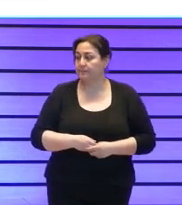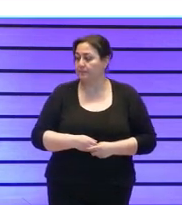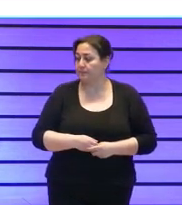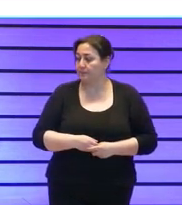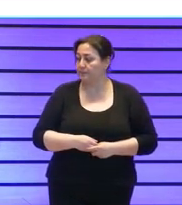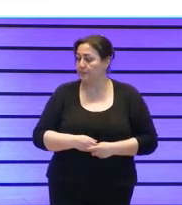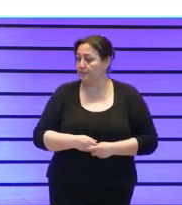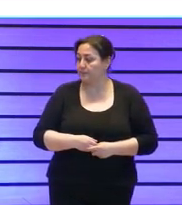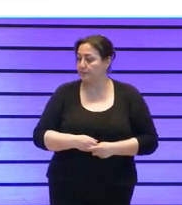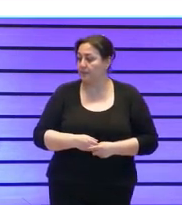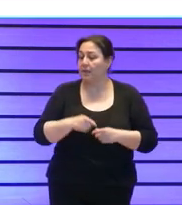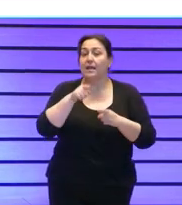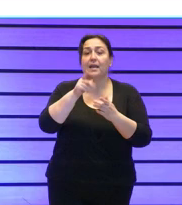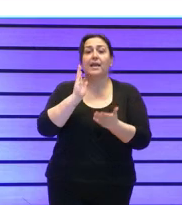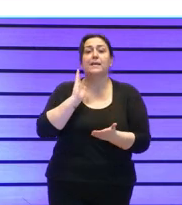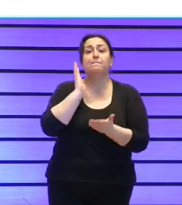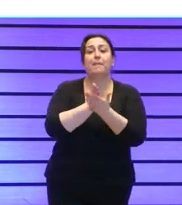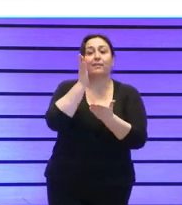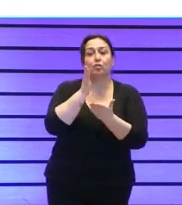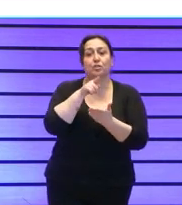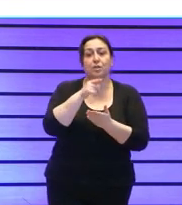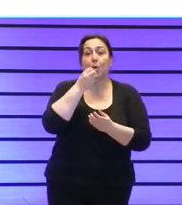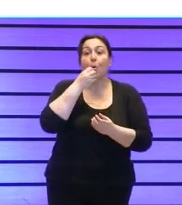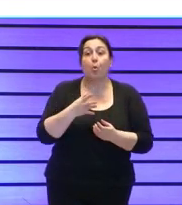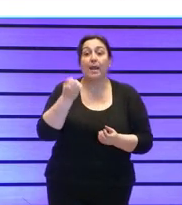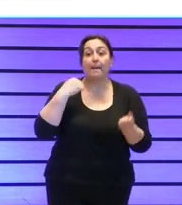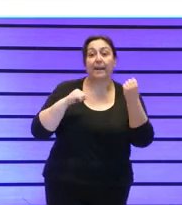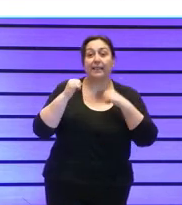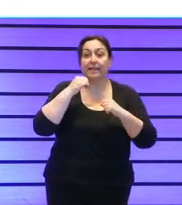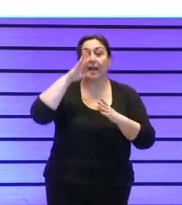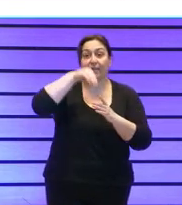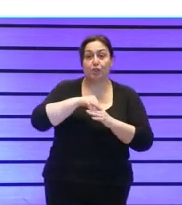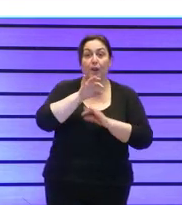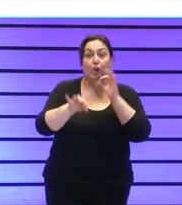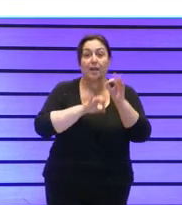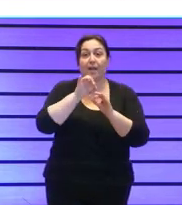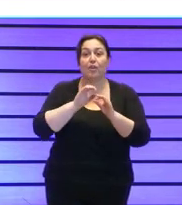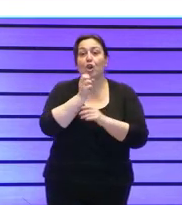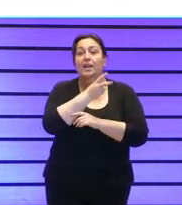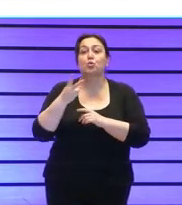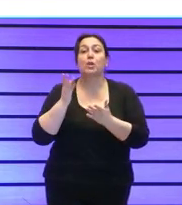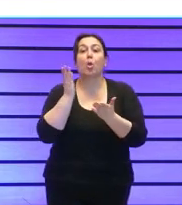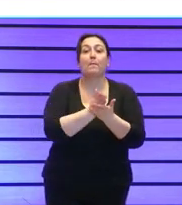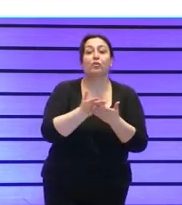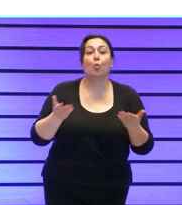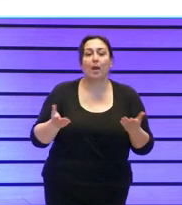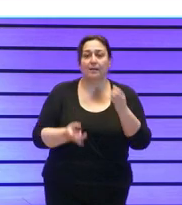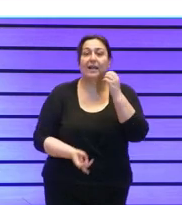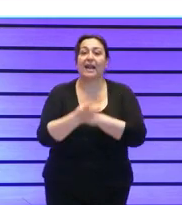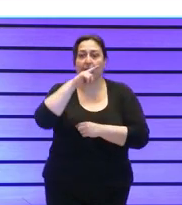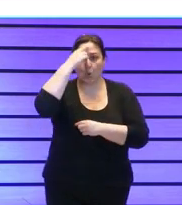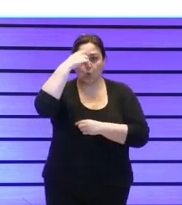y qué impactos ha tenido esta buena práctica en la organización pues bueno se ha creado una cultura de buenas